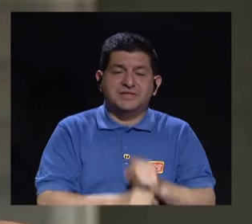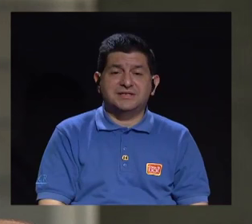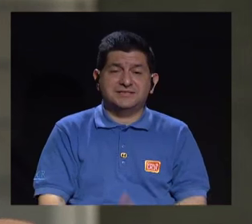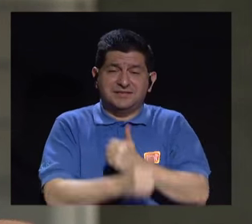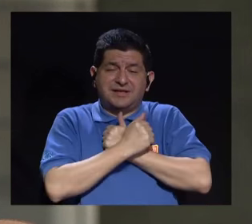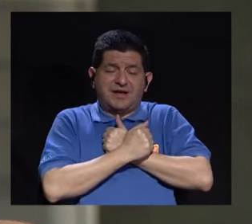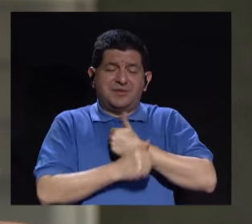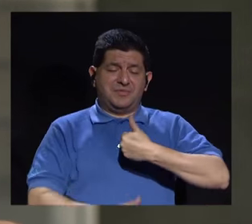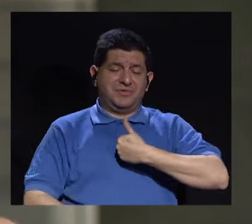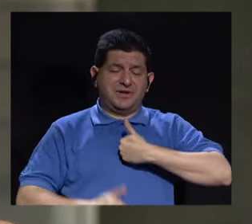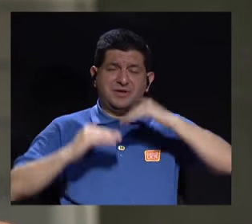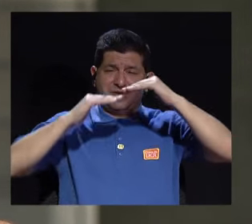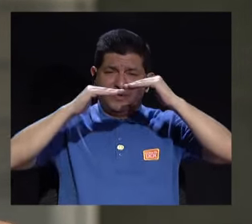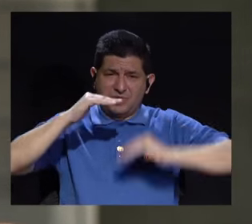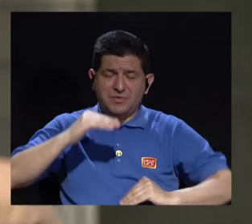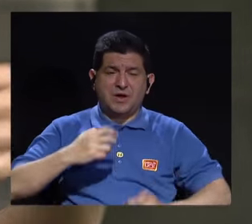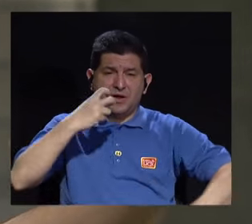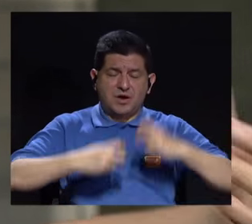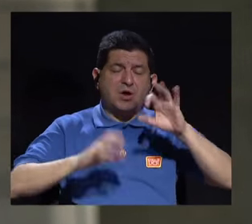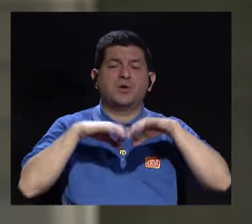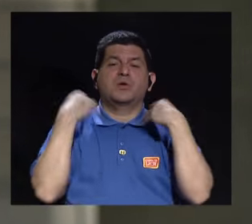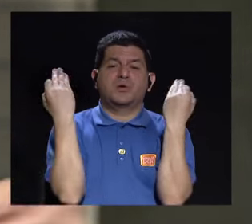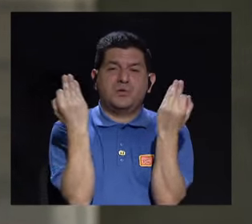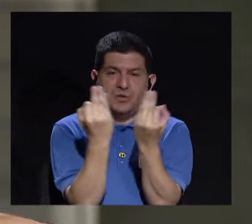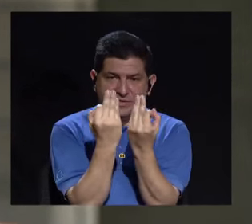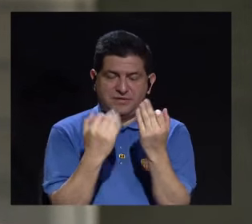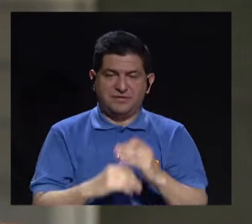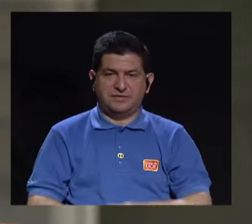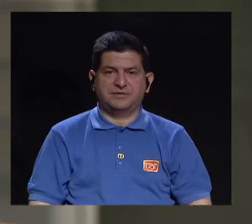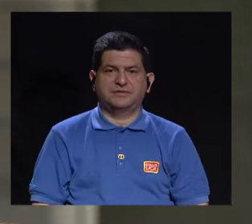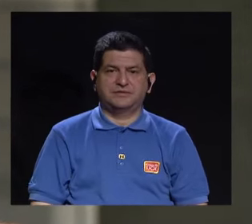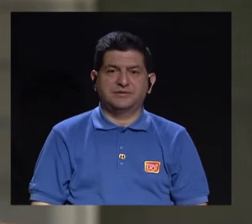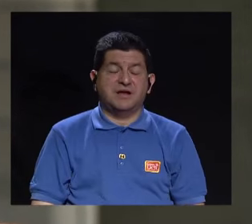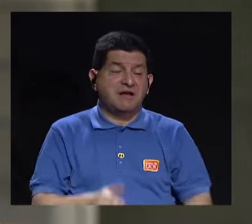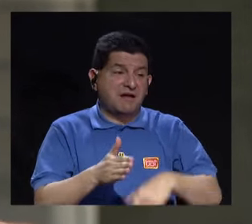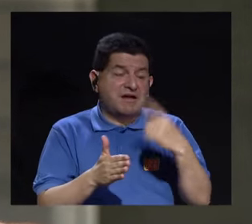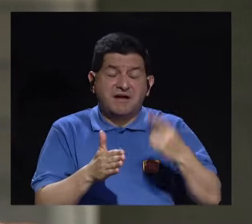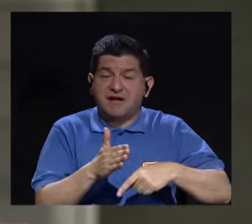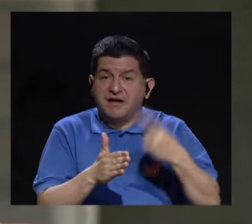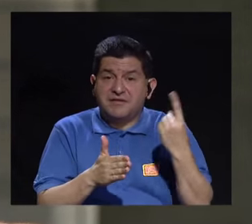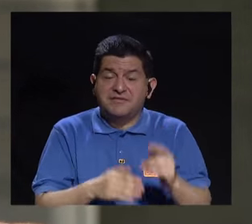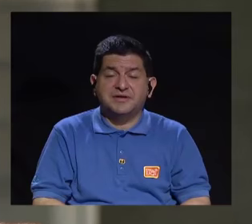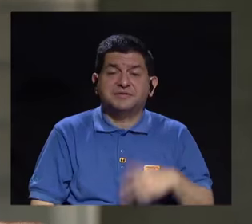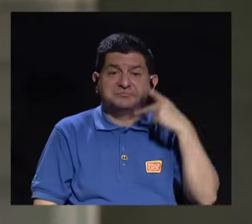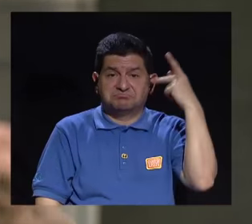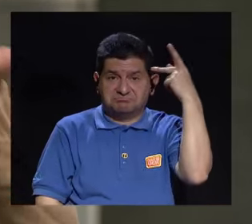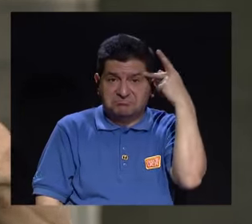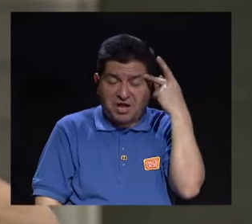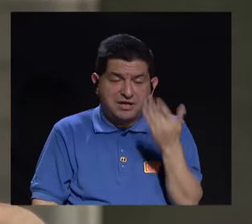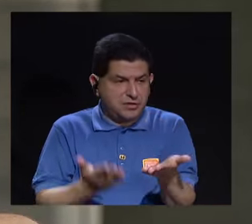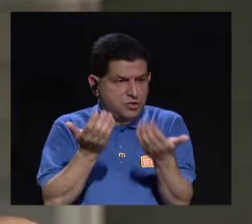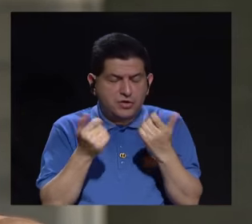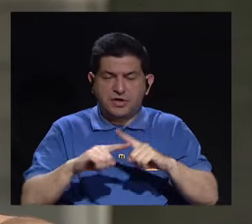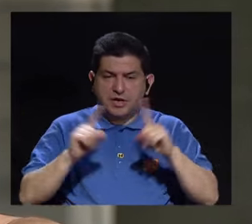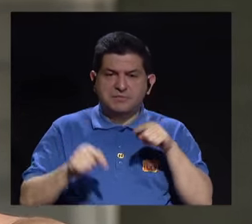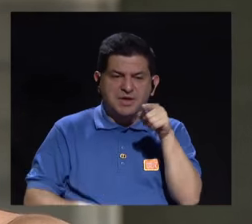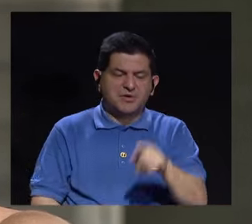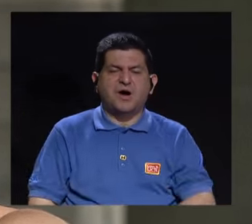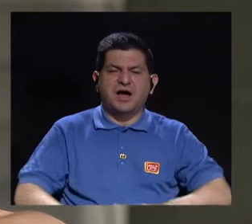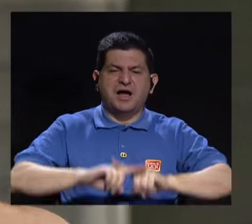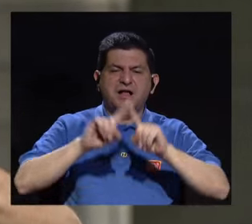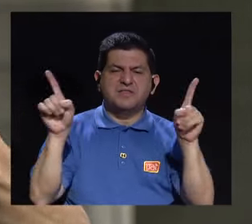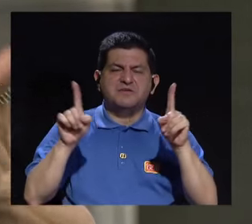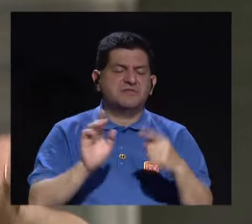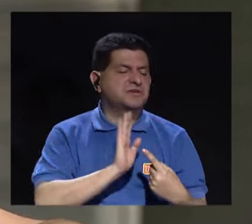la autoestima está muy baja, tienen conflictos con la familia, donde a veces, bueno, algunos padres sin quererlo hacen